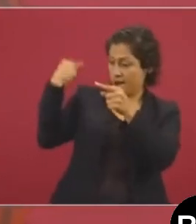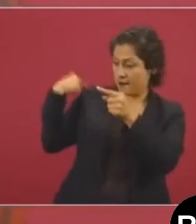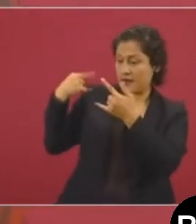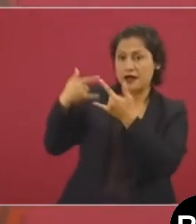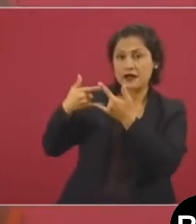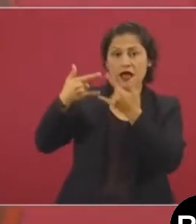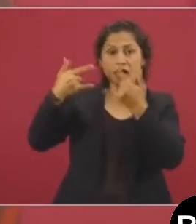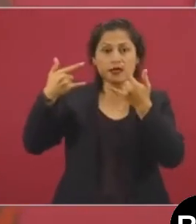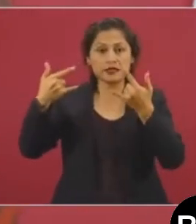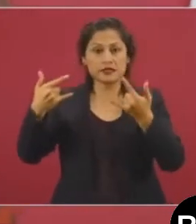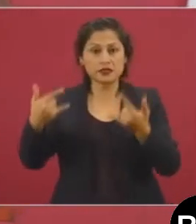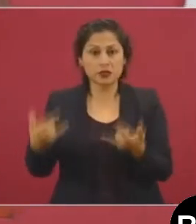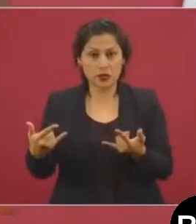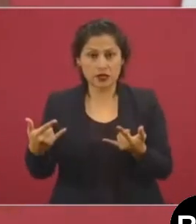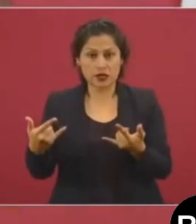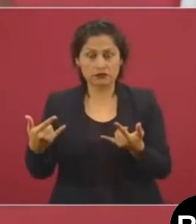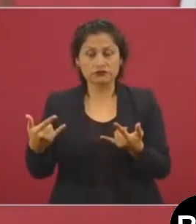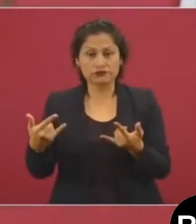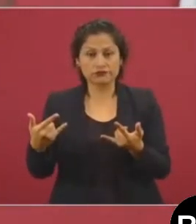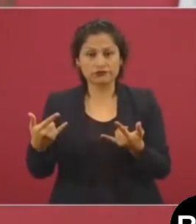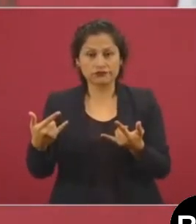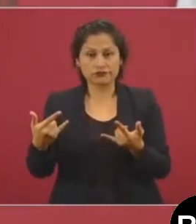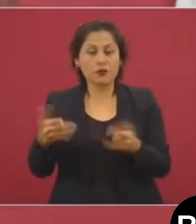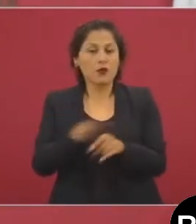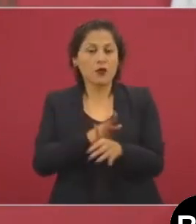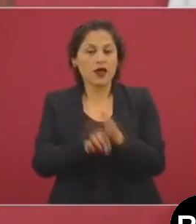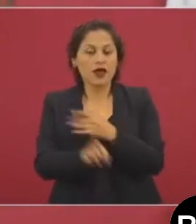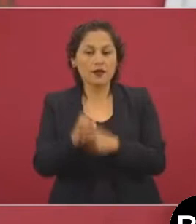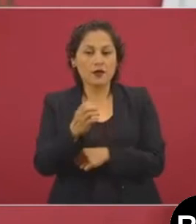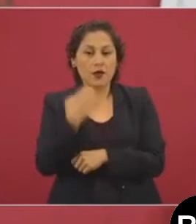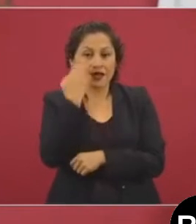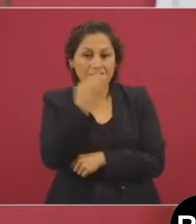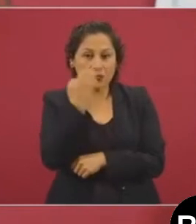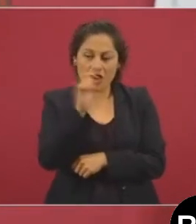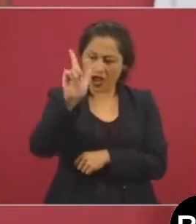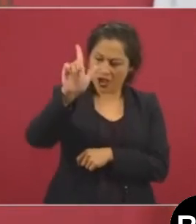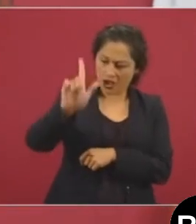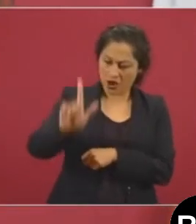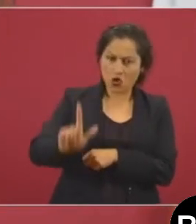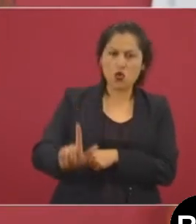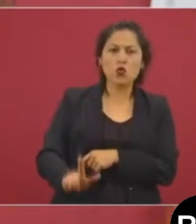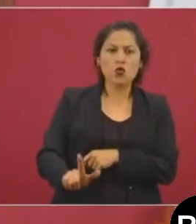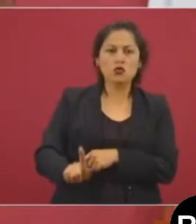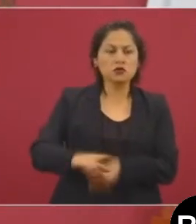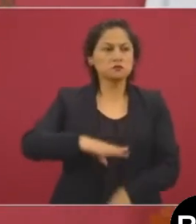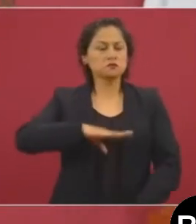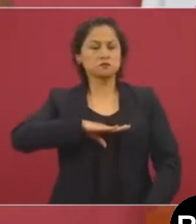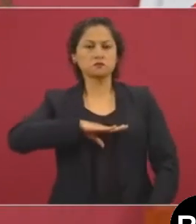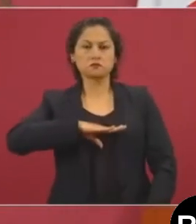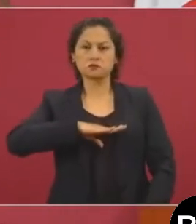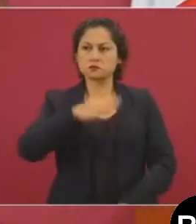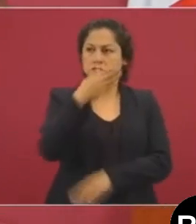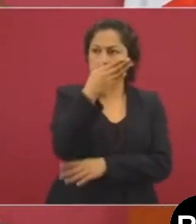en actos cívicos, en honor a